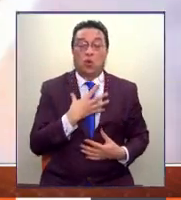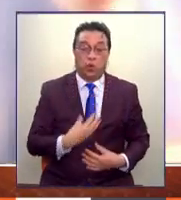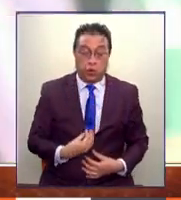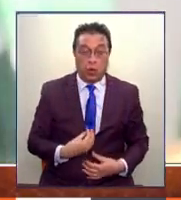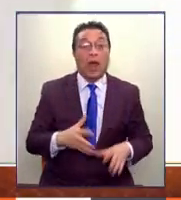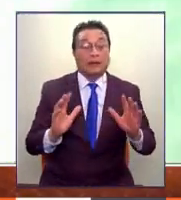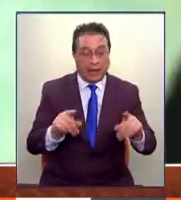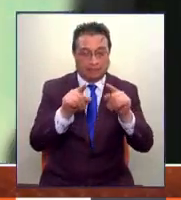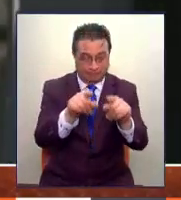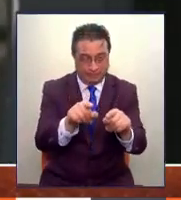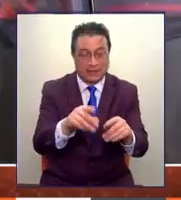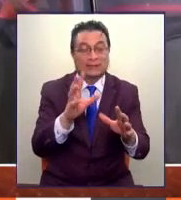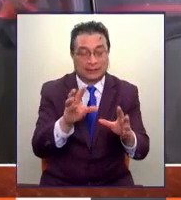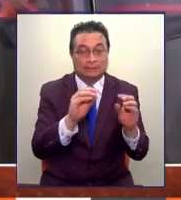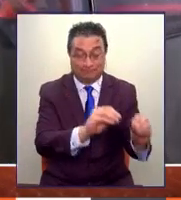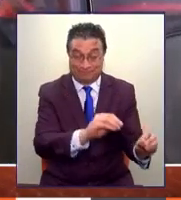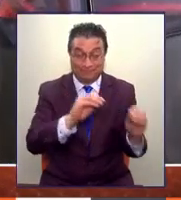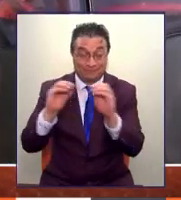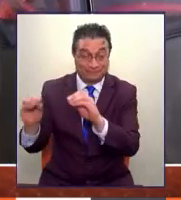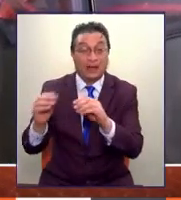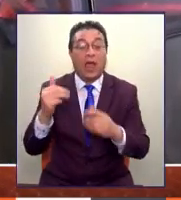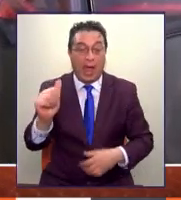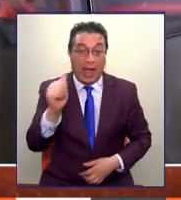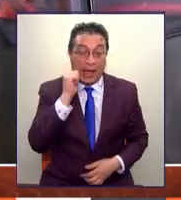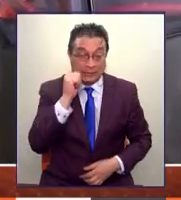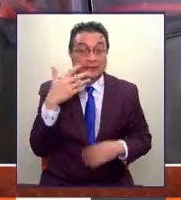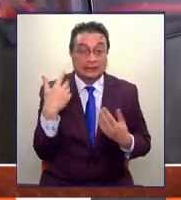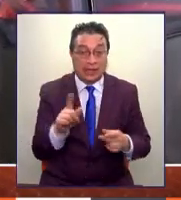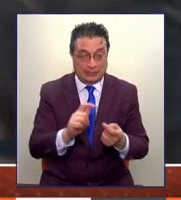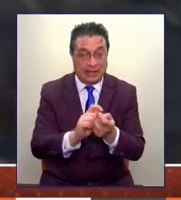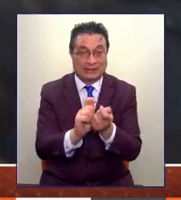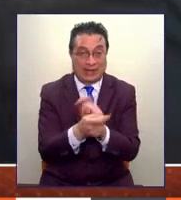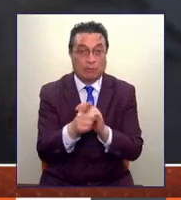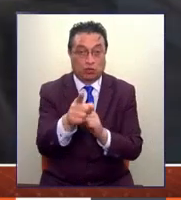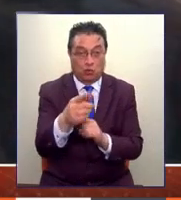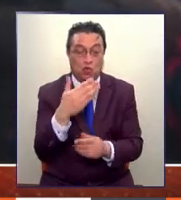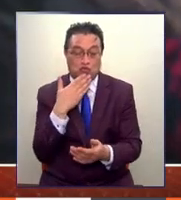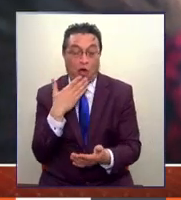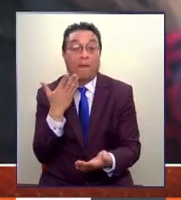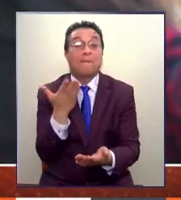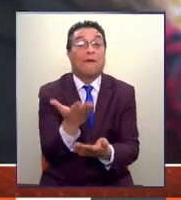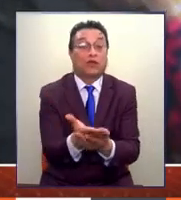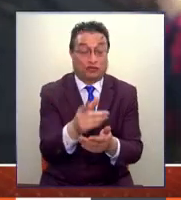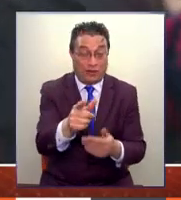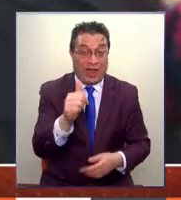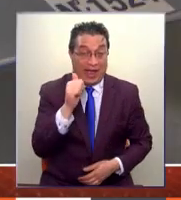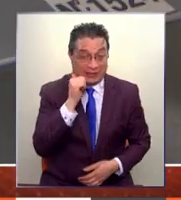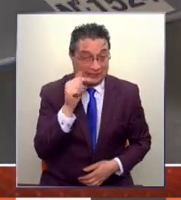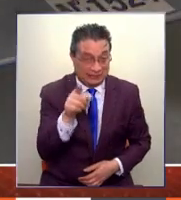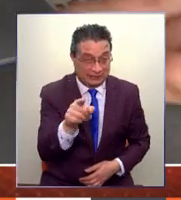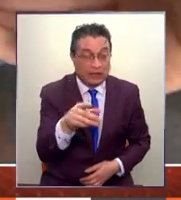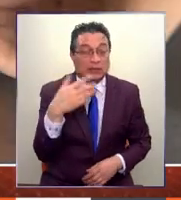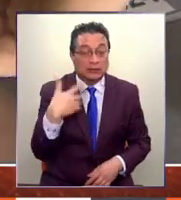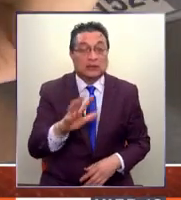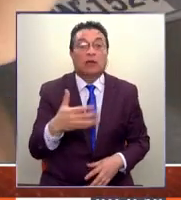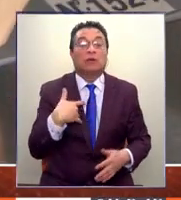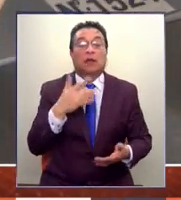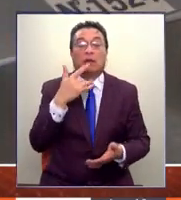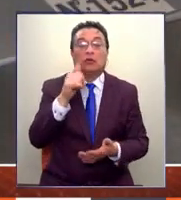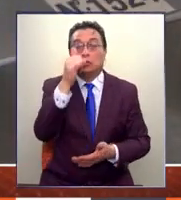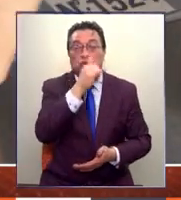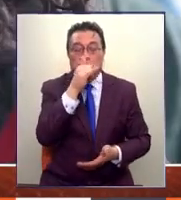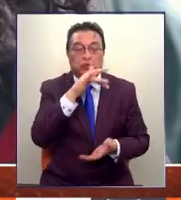medida específica ayer hubo un cambio, una mejora que usted ofreció, un cambio en términos de la mora que se